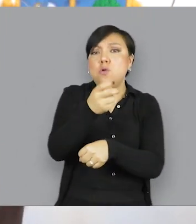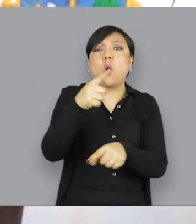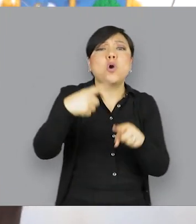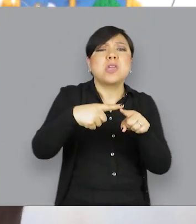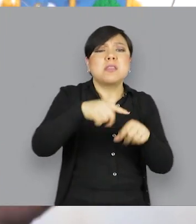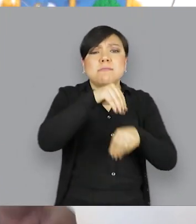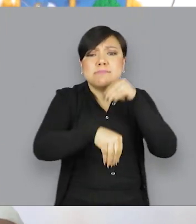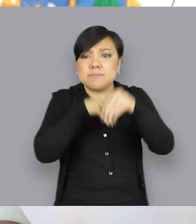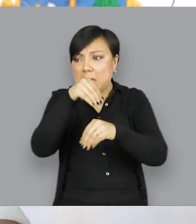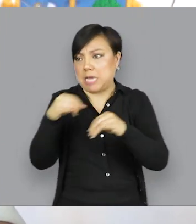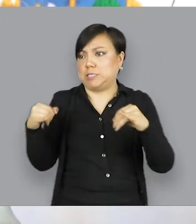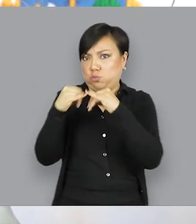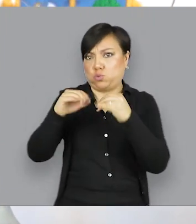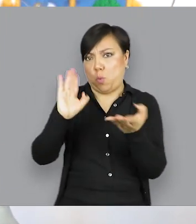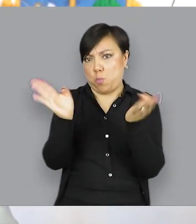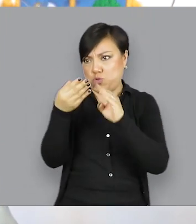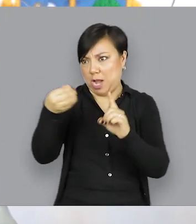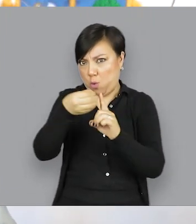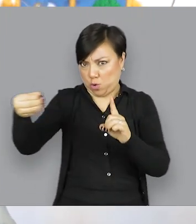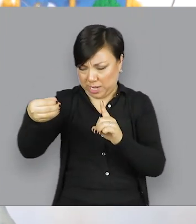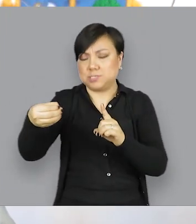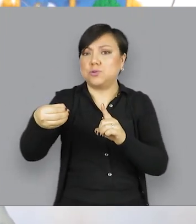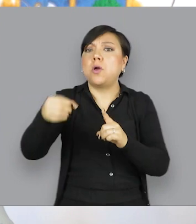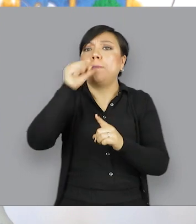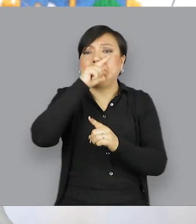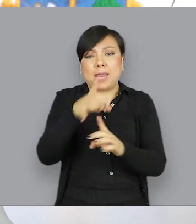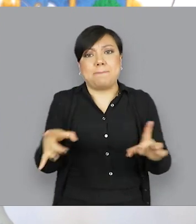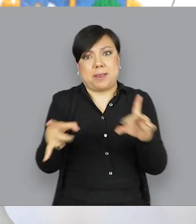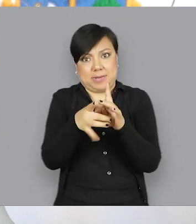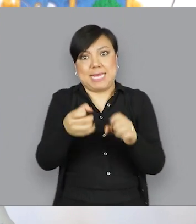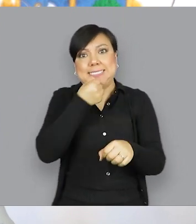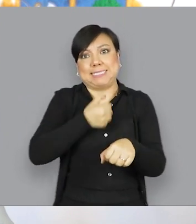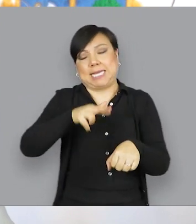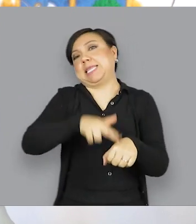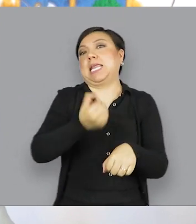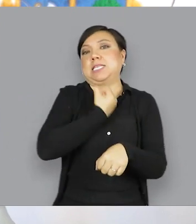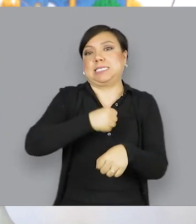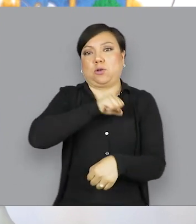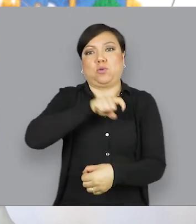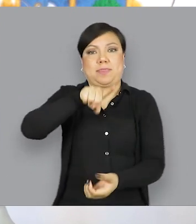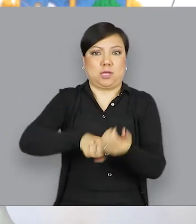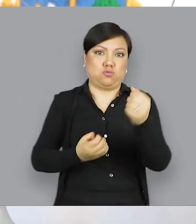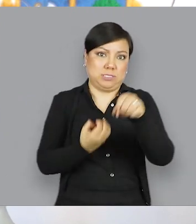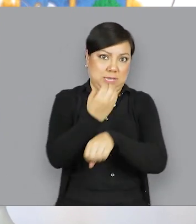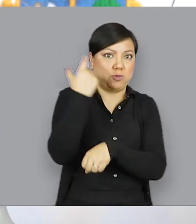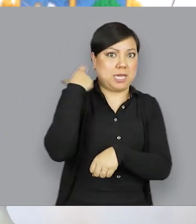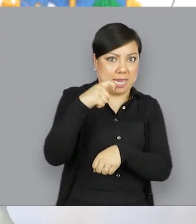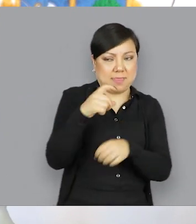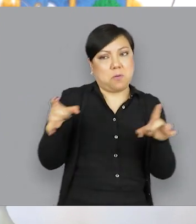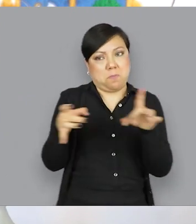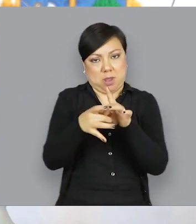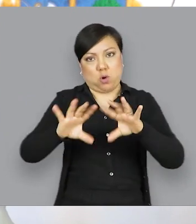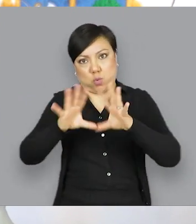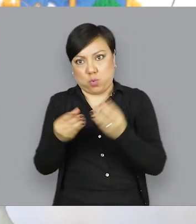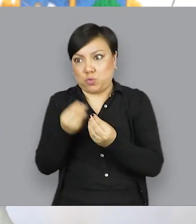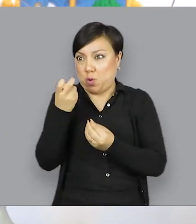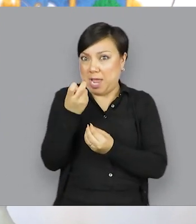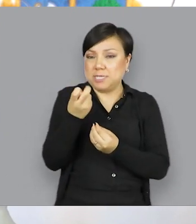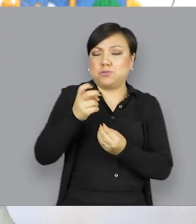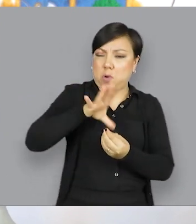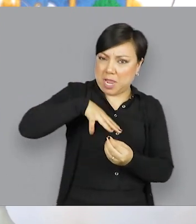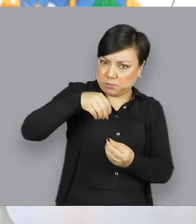alerta temprana ha sido diseñada por el Instituto Mundial de Organización y se alimenta con información proporcionada por la Secretaría de Salud en el estado.